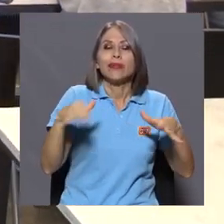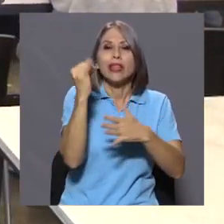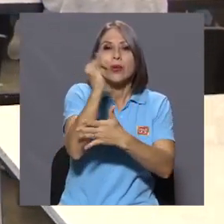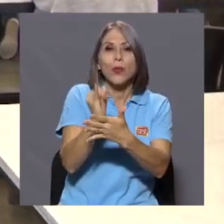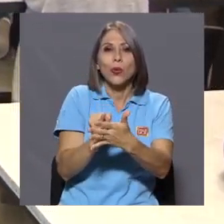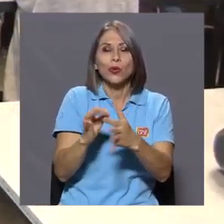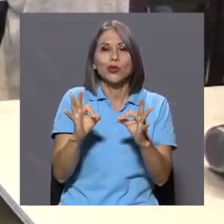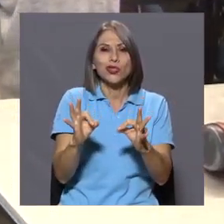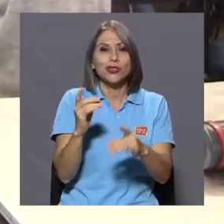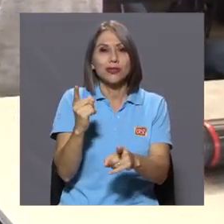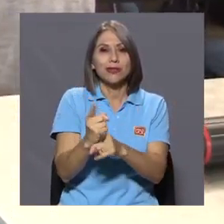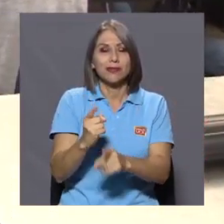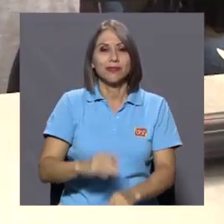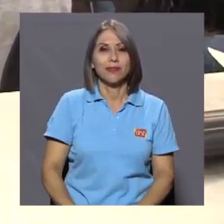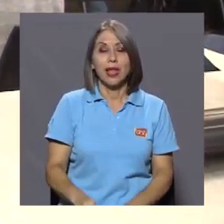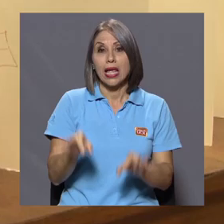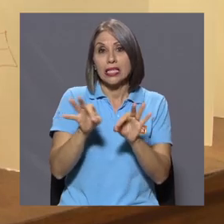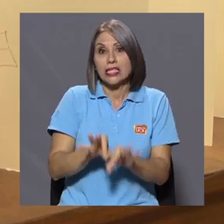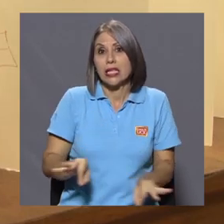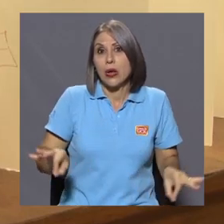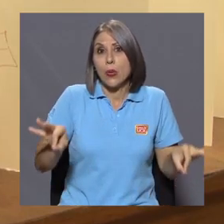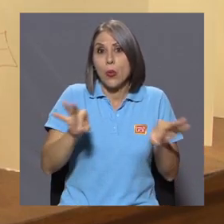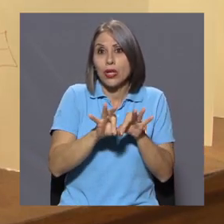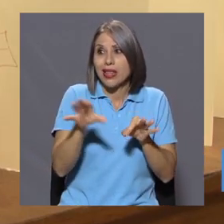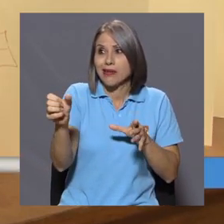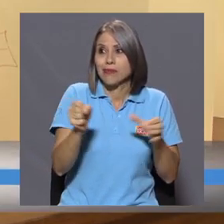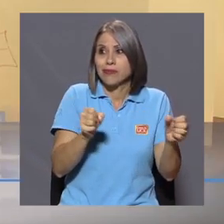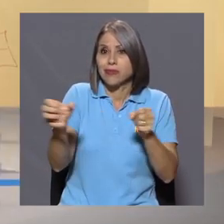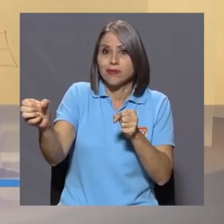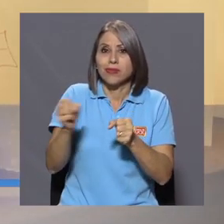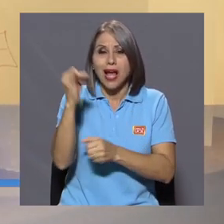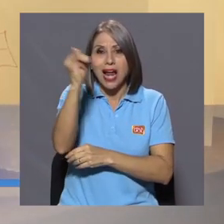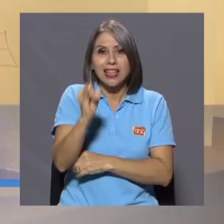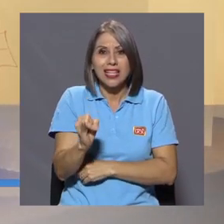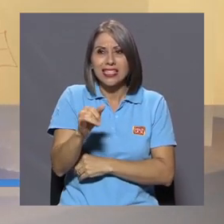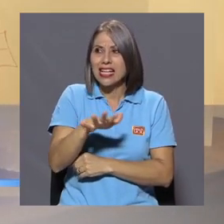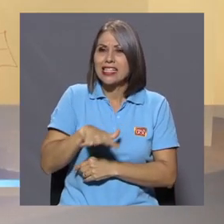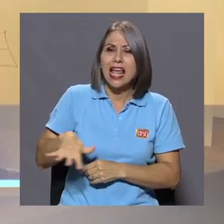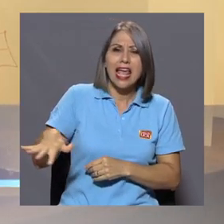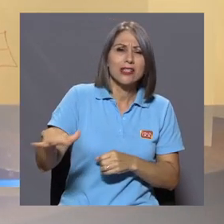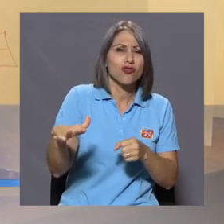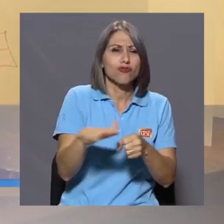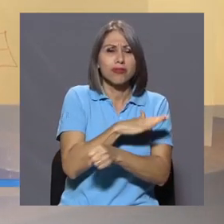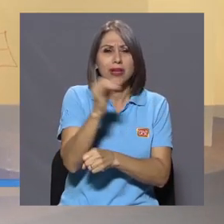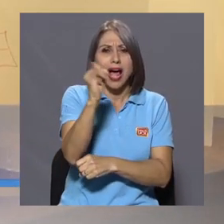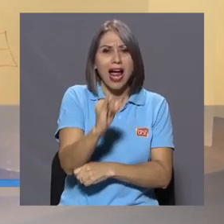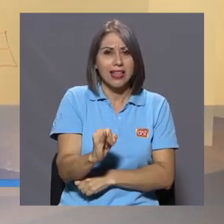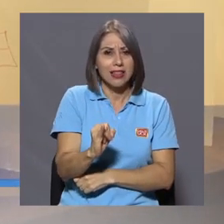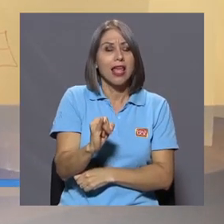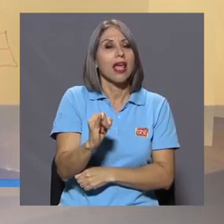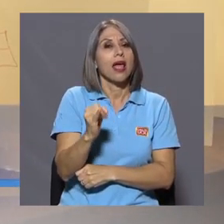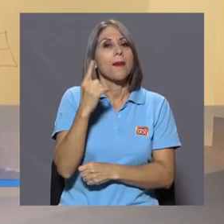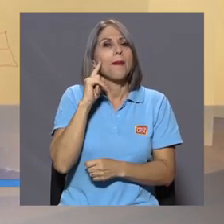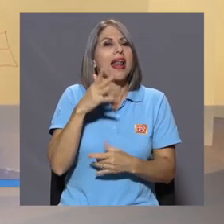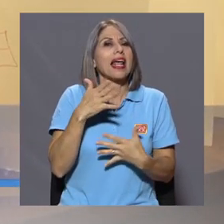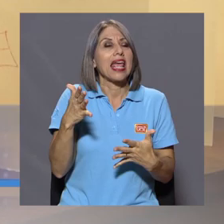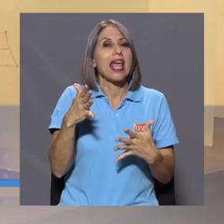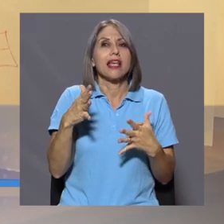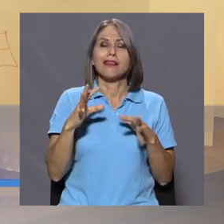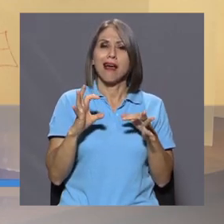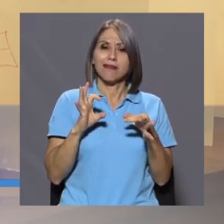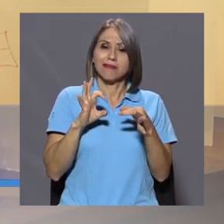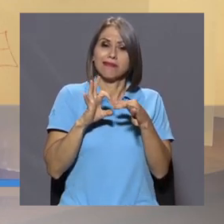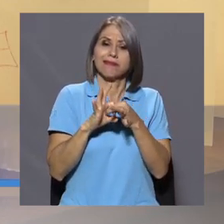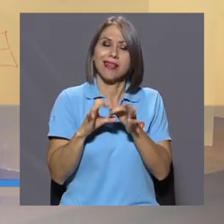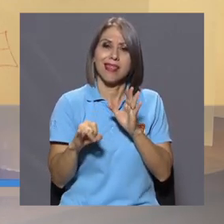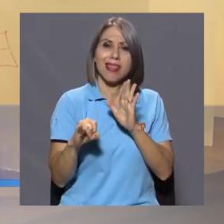Es importante traernos un montón de artistas y llenar esto de arte, para ya ir como forjando una vinculación con el espacio y